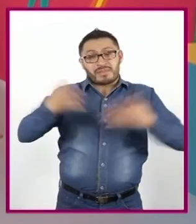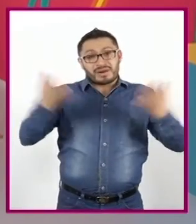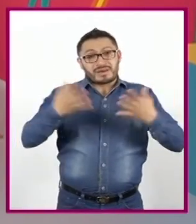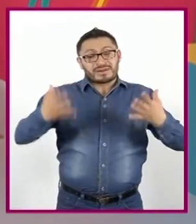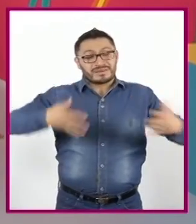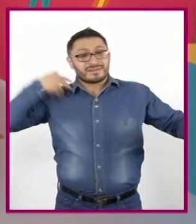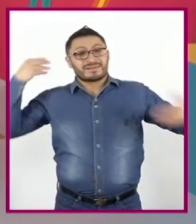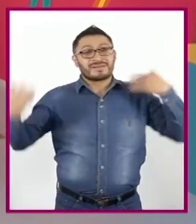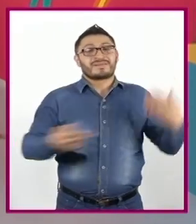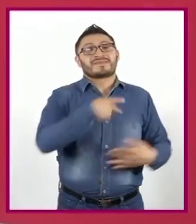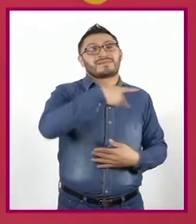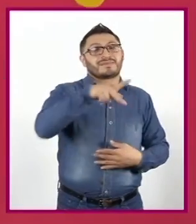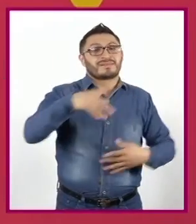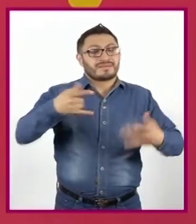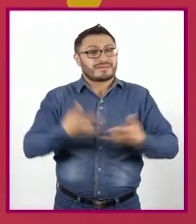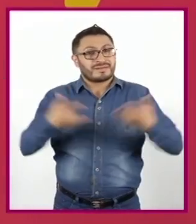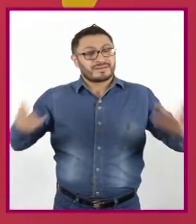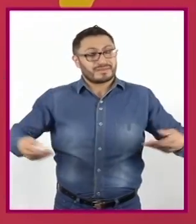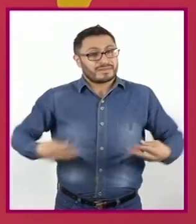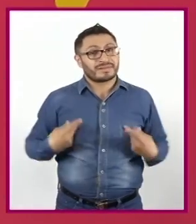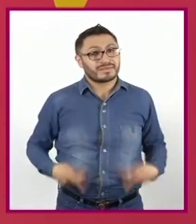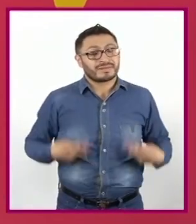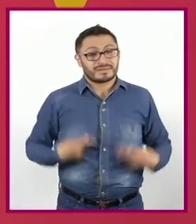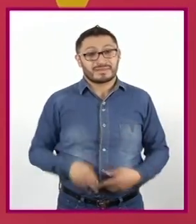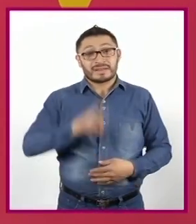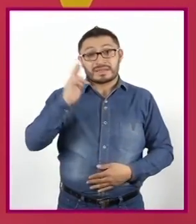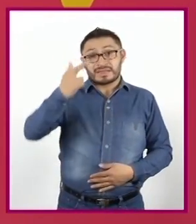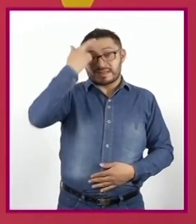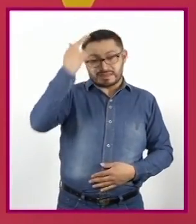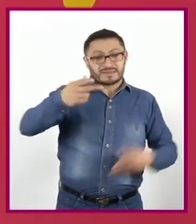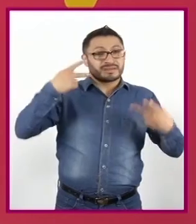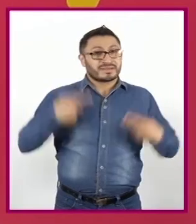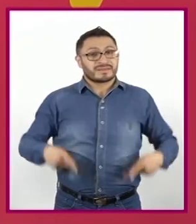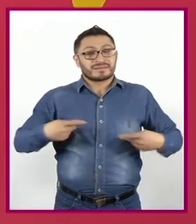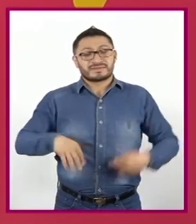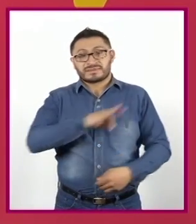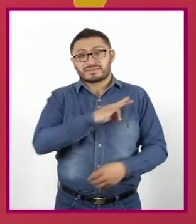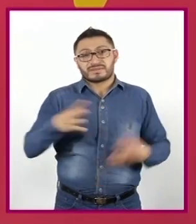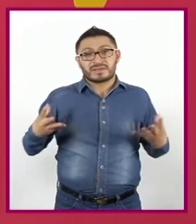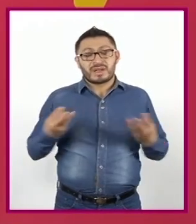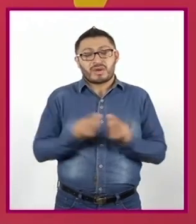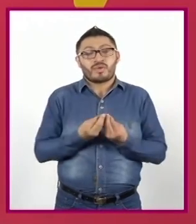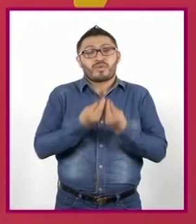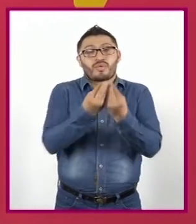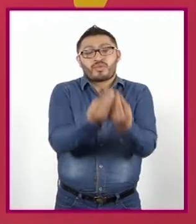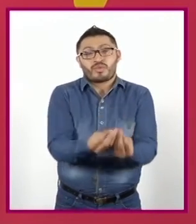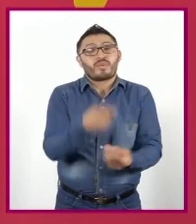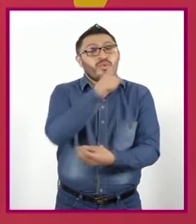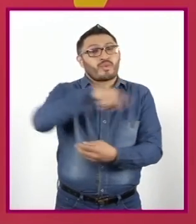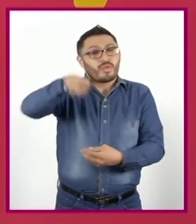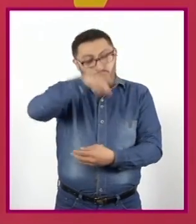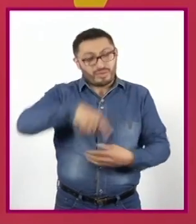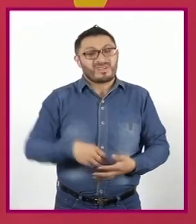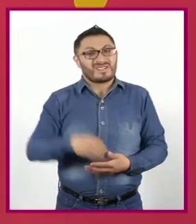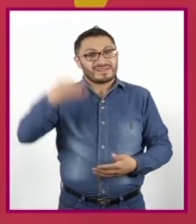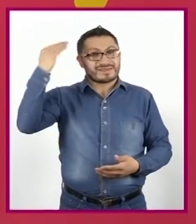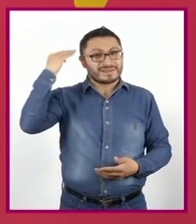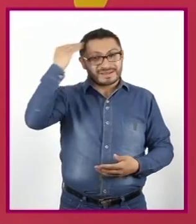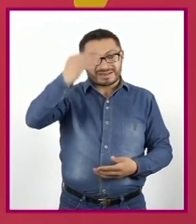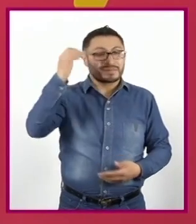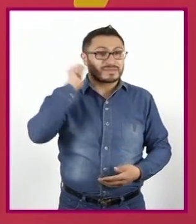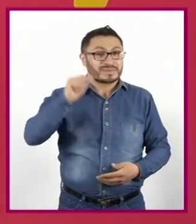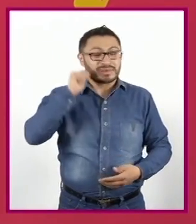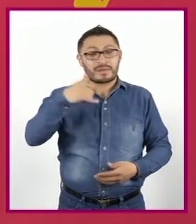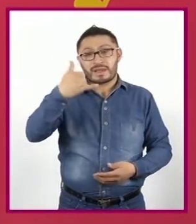sus personajes No olviden Que sus personajes Los pueden acompañar En cada uno De los momentos Y también ayudar